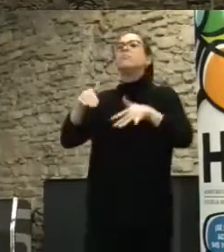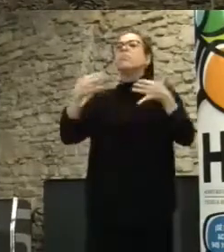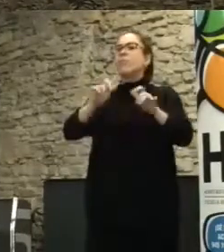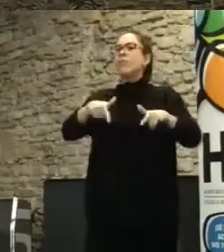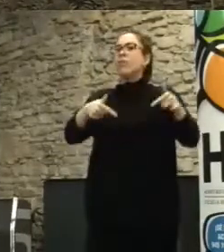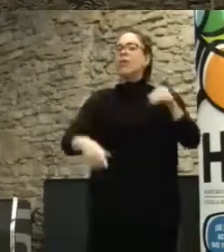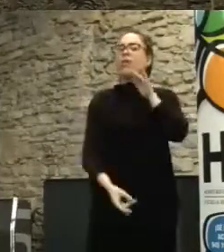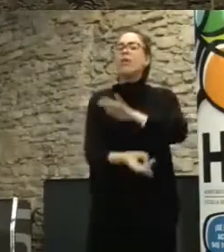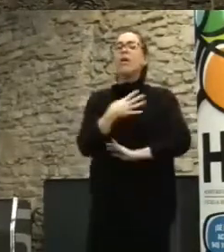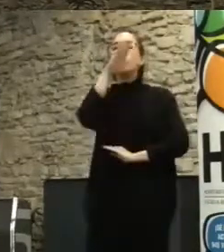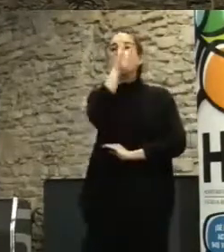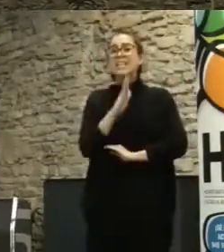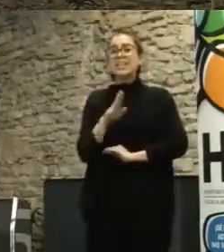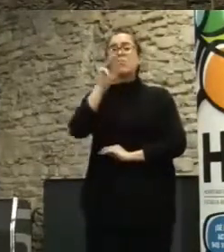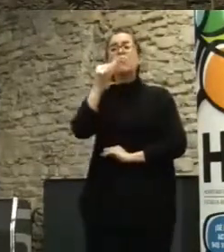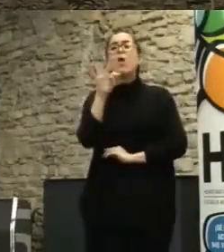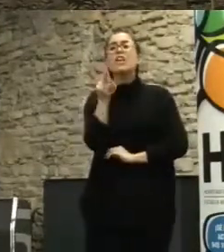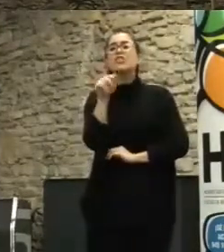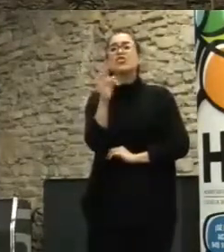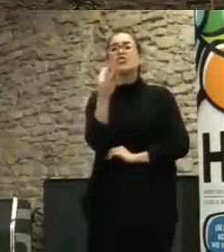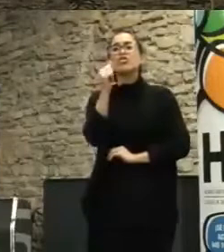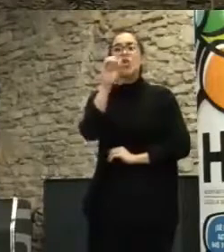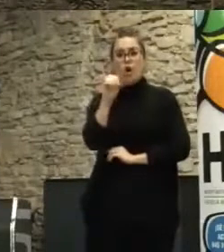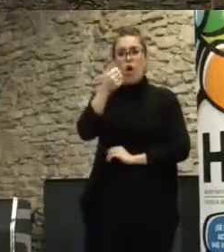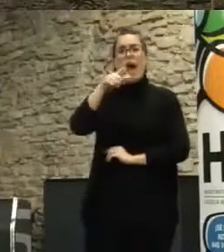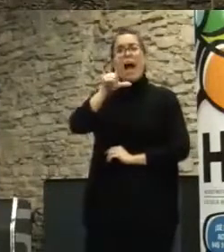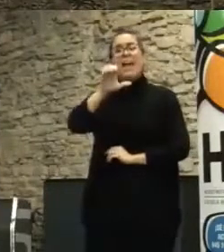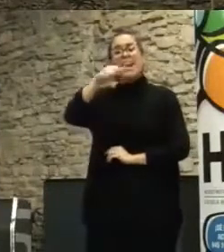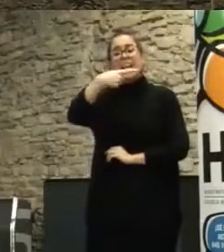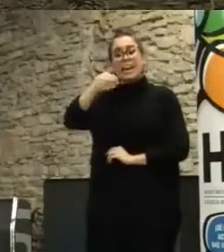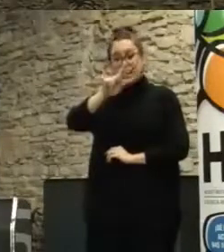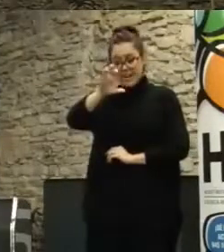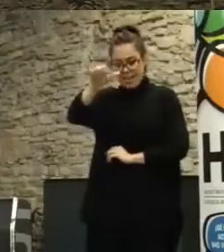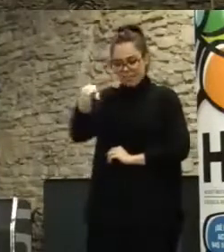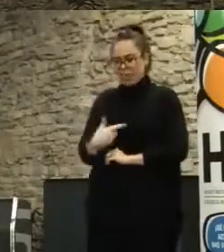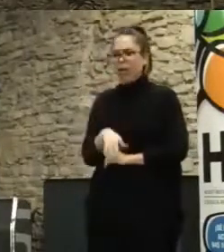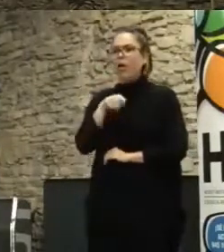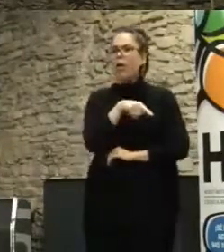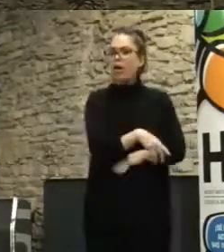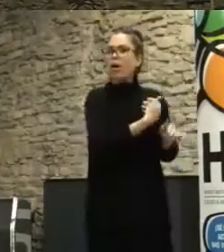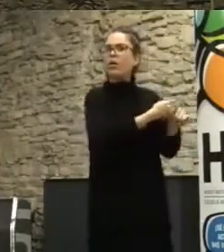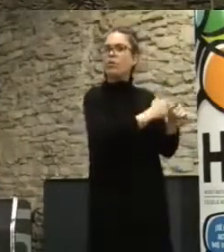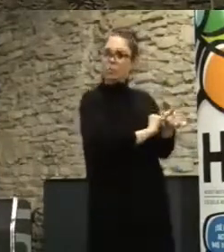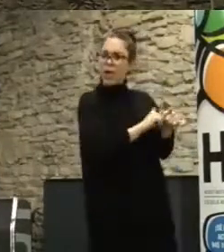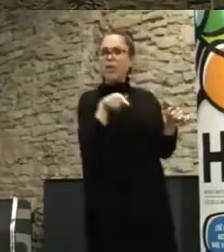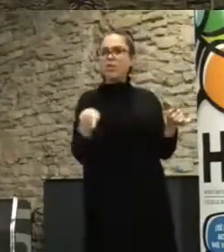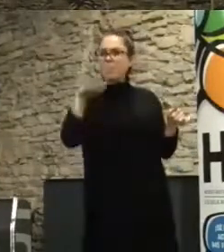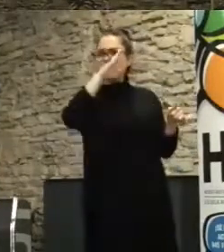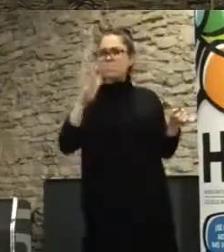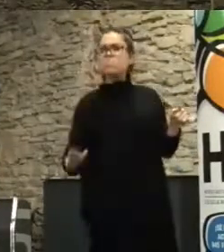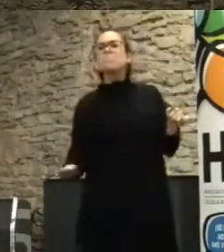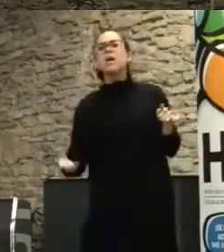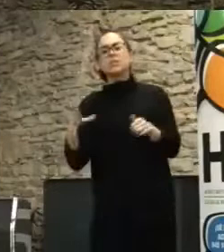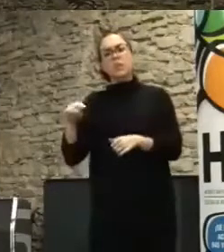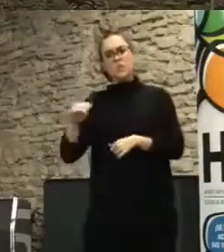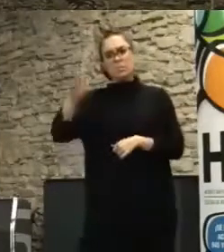por ejemplo, en Brasil, Porto Alegre, vino a Madrid y se llevó, este código informático lo adaptó al gobierno de Río Grande de Usul, hizo el gabinete